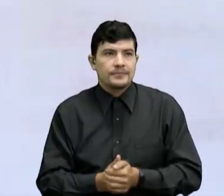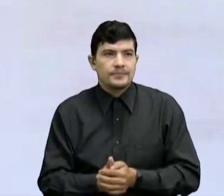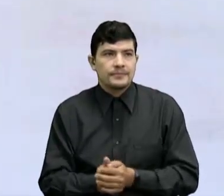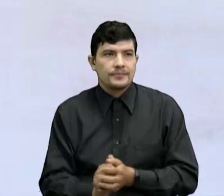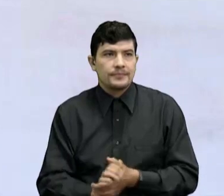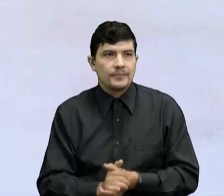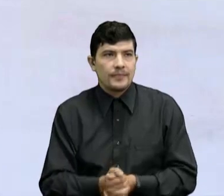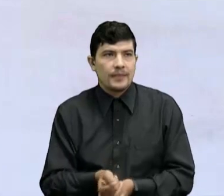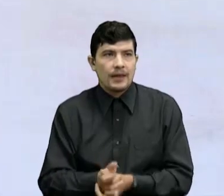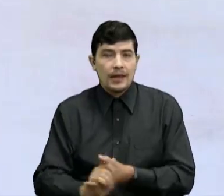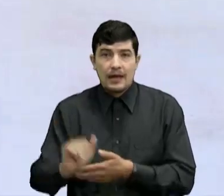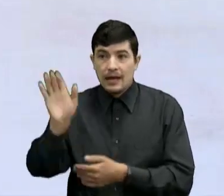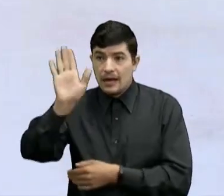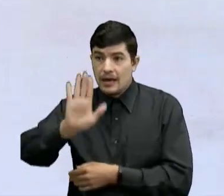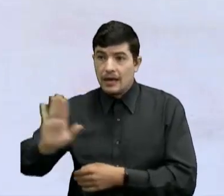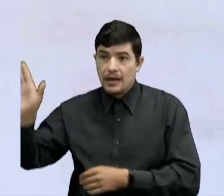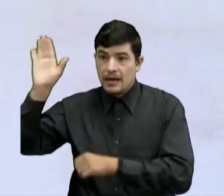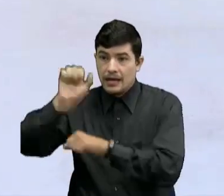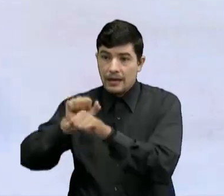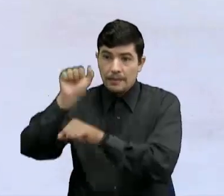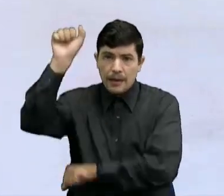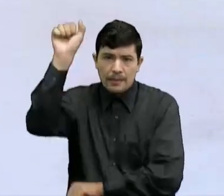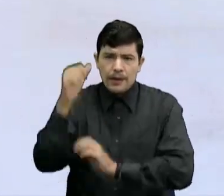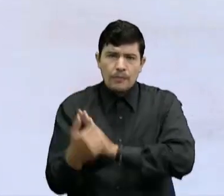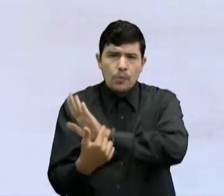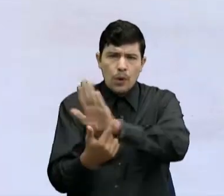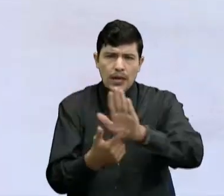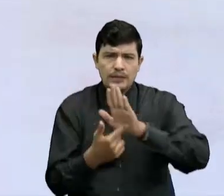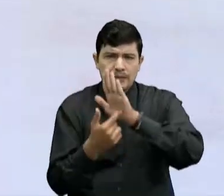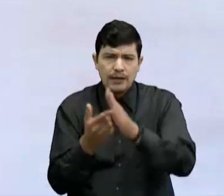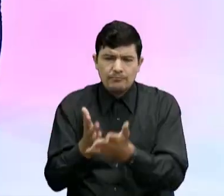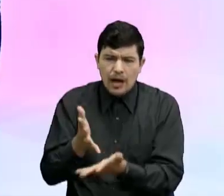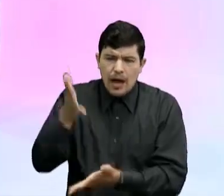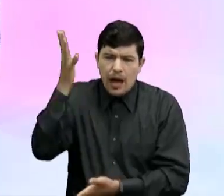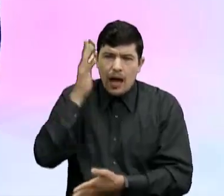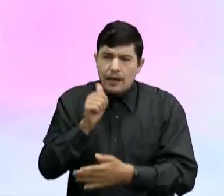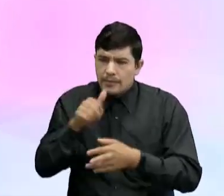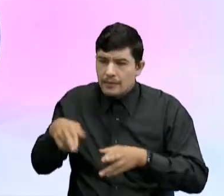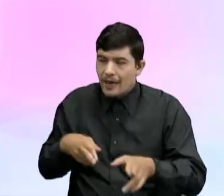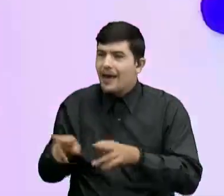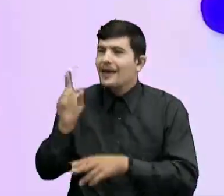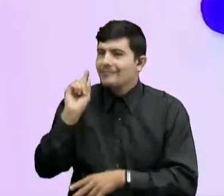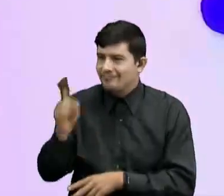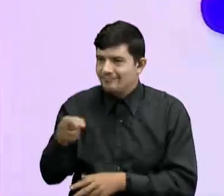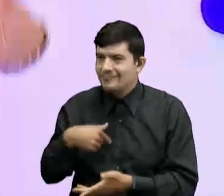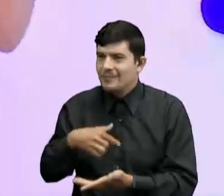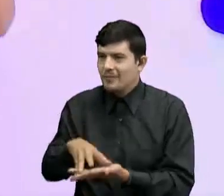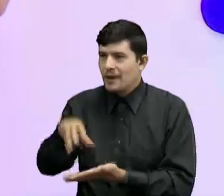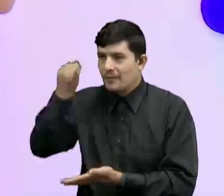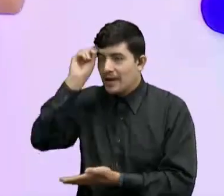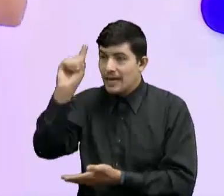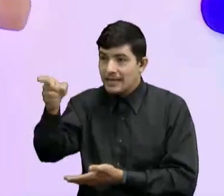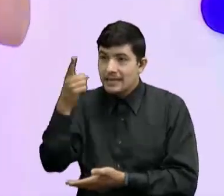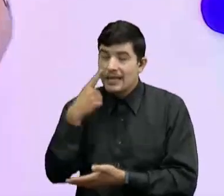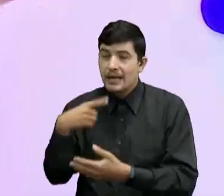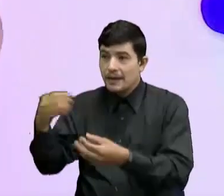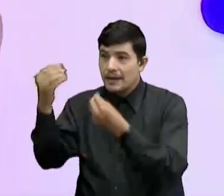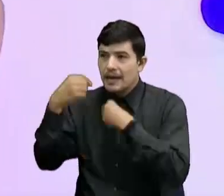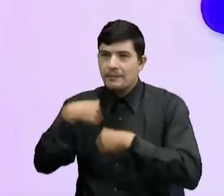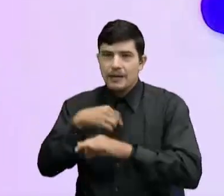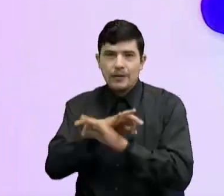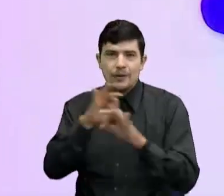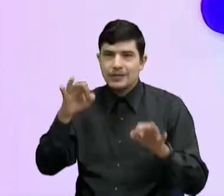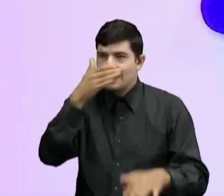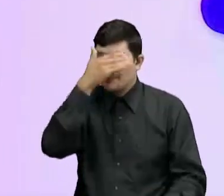riqueza hídrica De un departamento, país o región Yo ese nombre me lo aprendí Usted ese día me lo enseñó Y desde entonces ya no se me ha